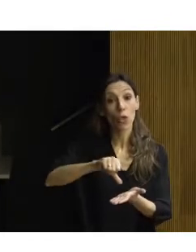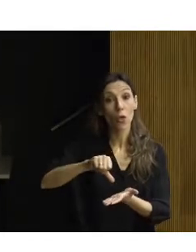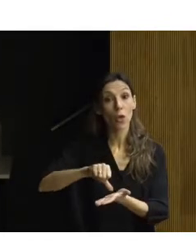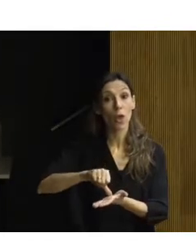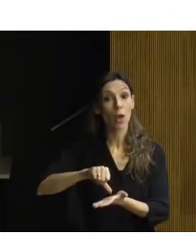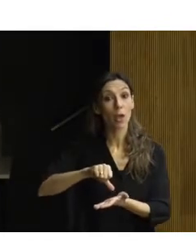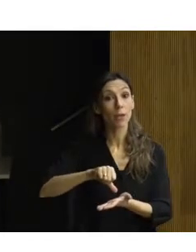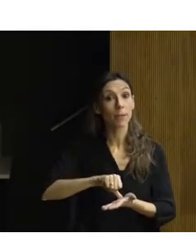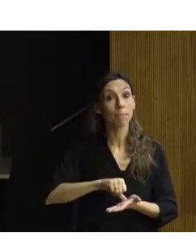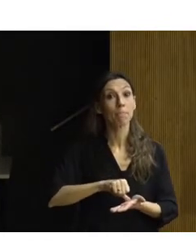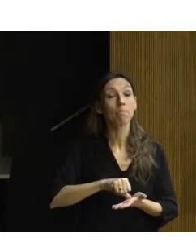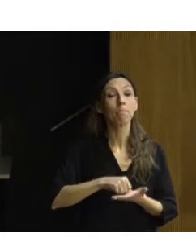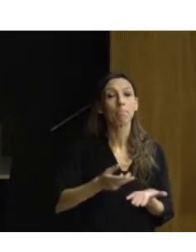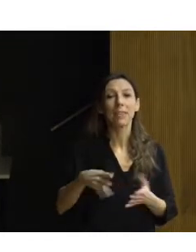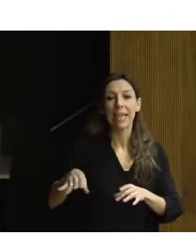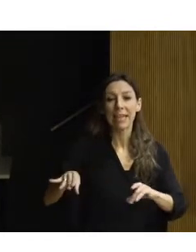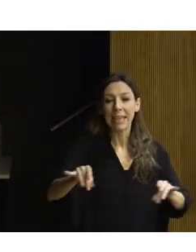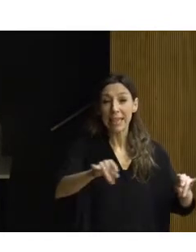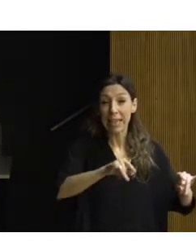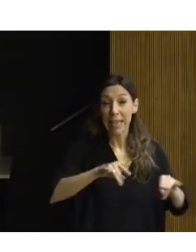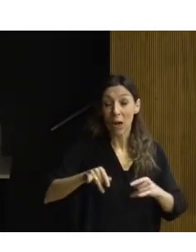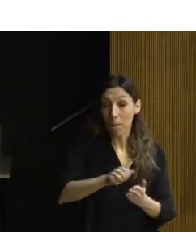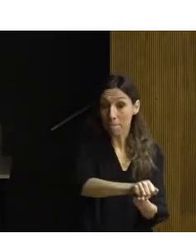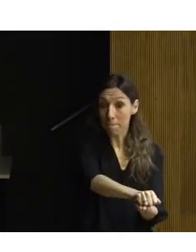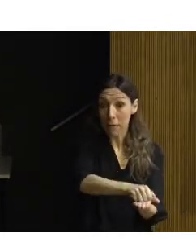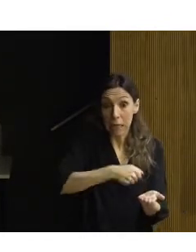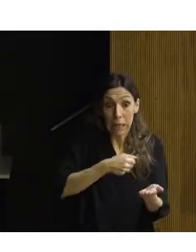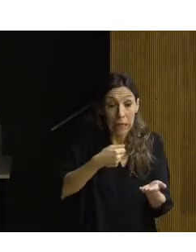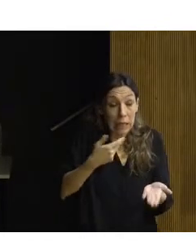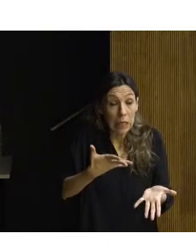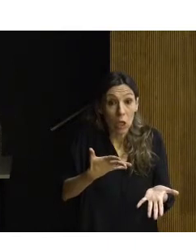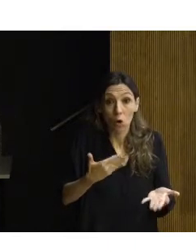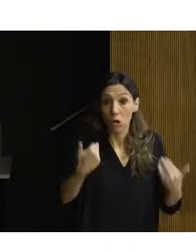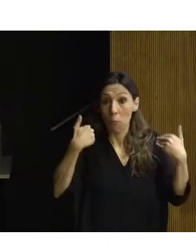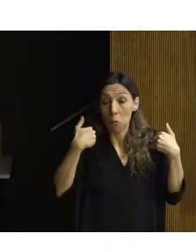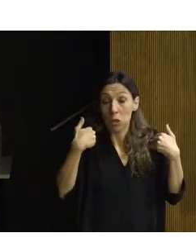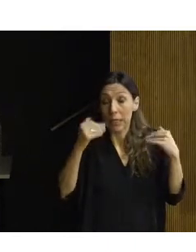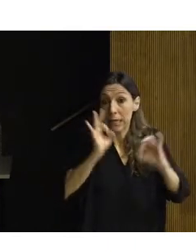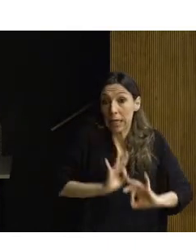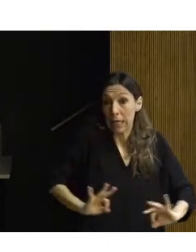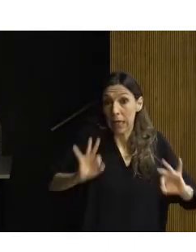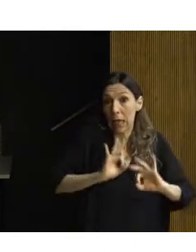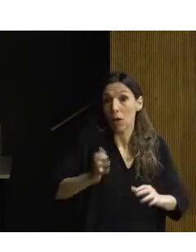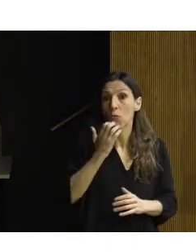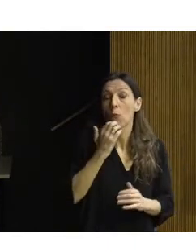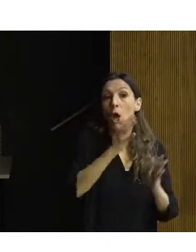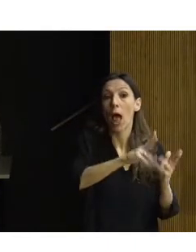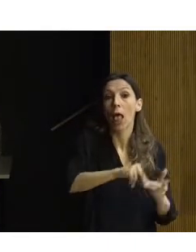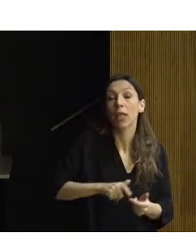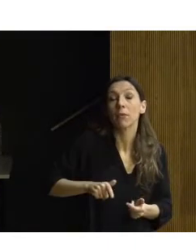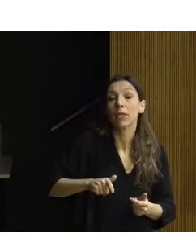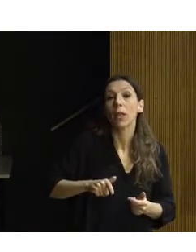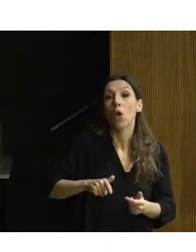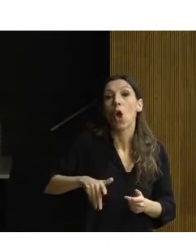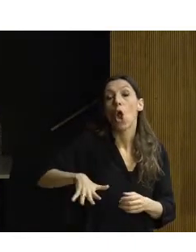decirlo, de terreno de nadie y, por lo tanto, hasta que la Administración local identifica